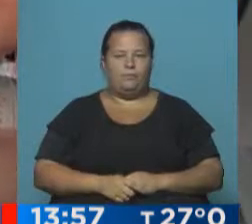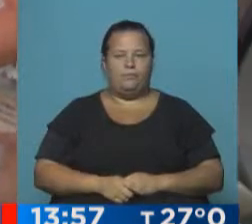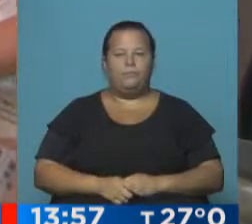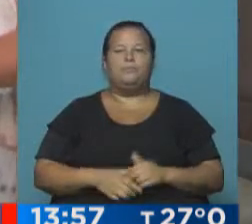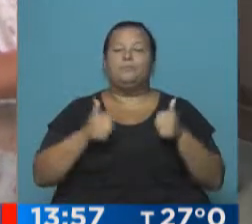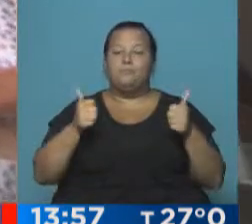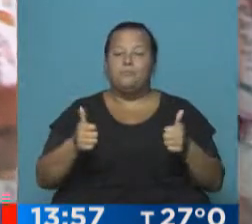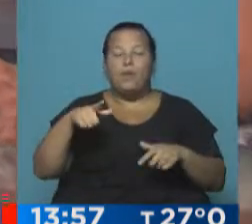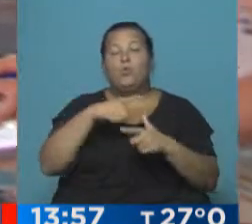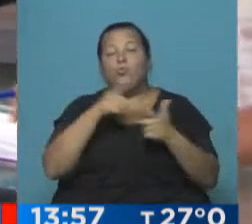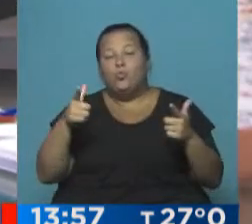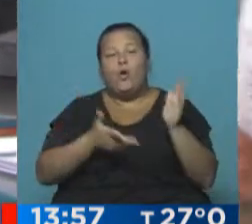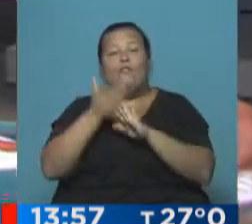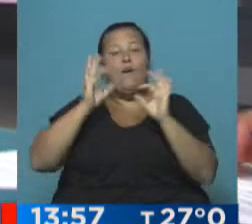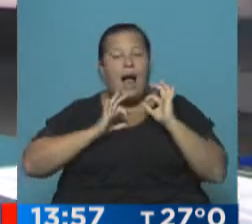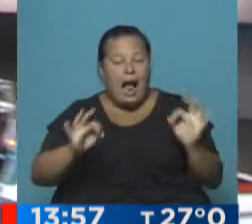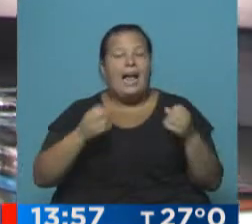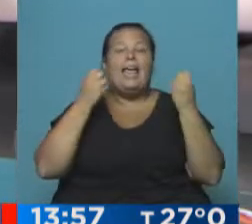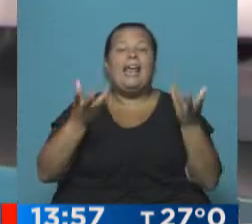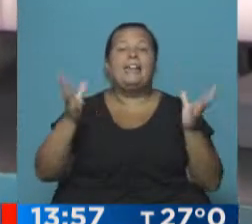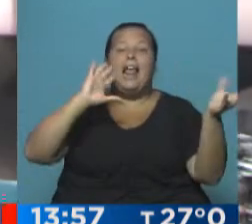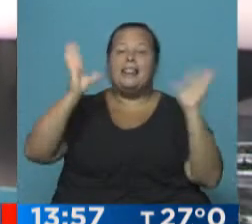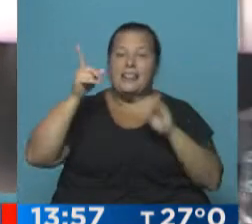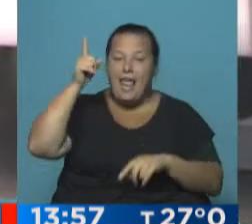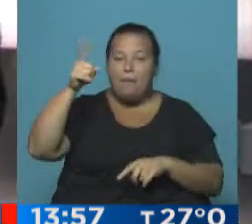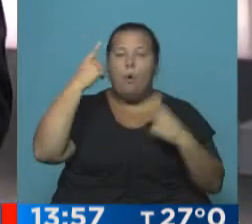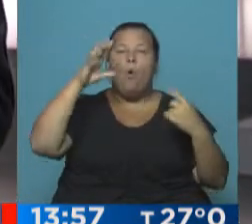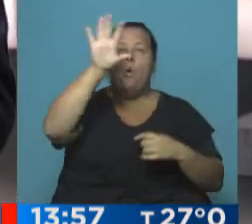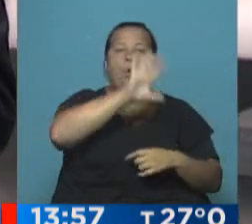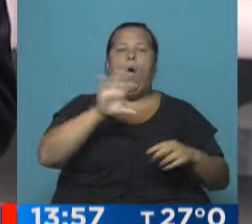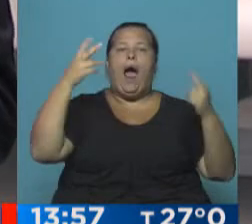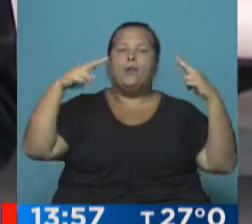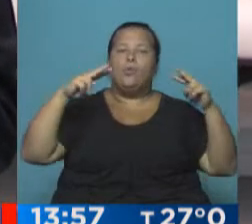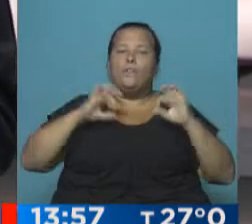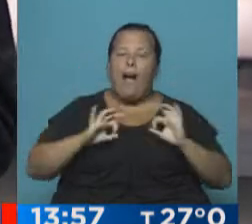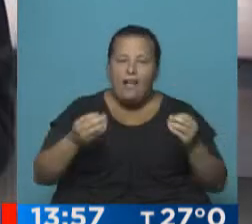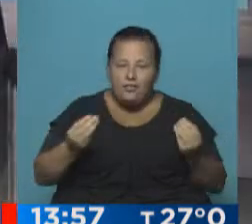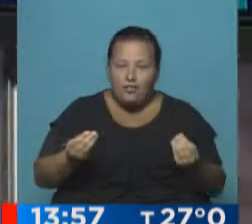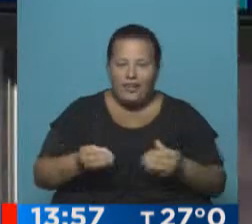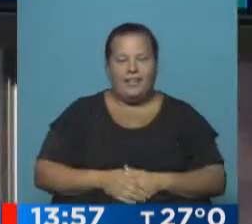Bien, para los afortunados que están de vacaciones, ¿cómo va a estar el tiempo en los diferentes puntos turísticos? Nadia.